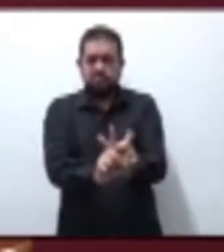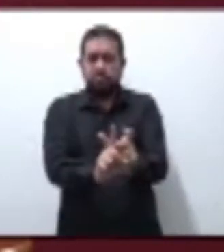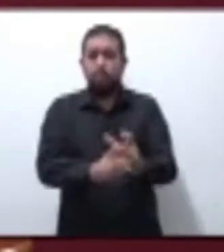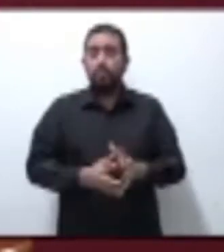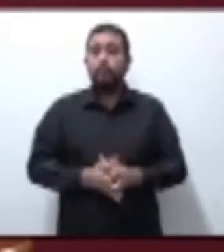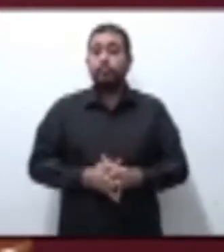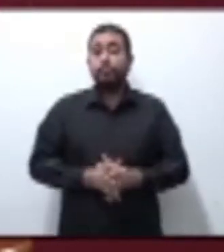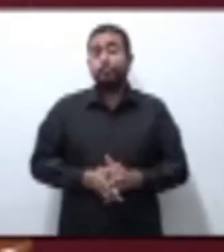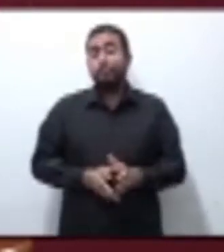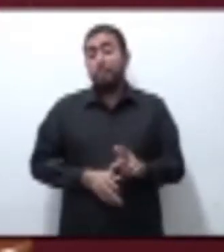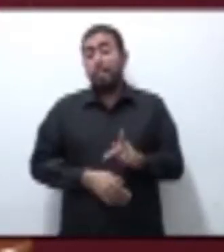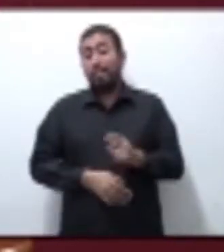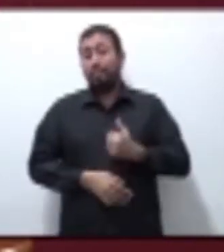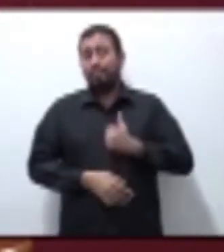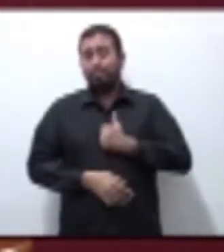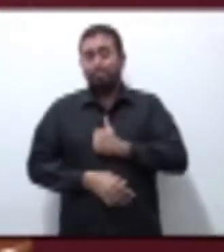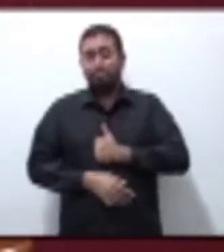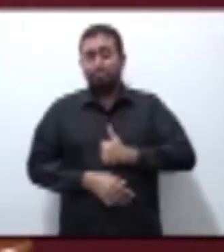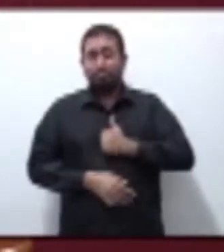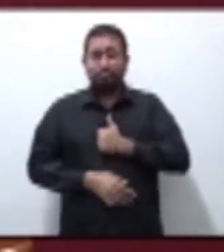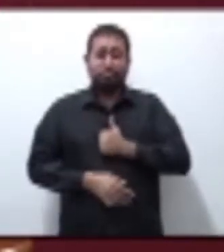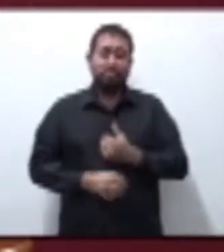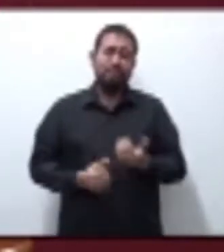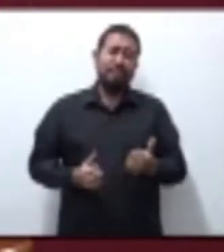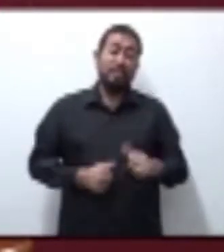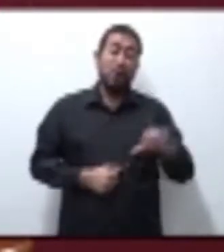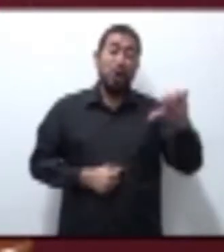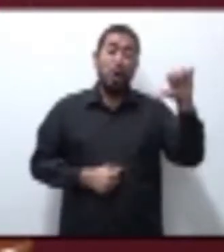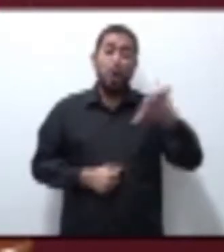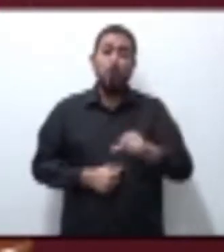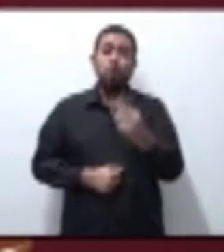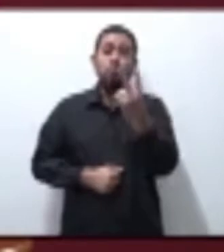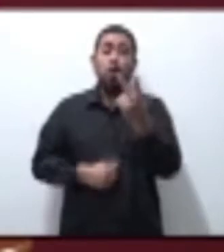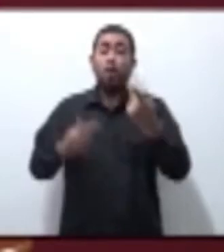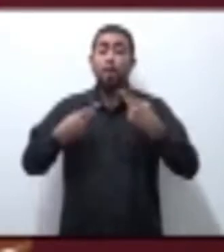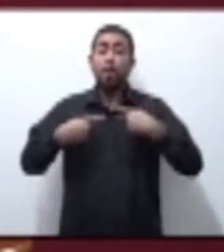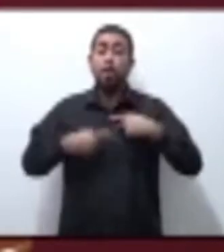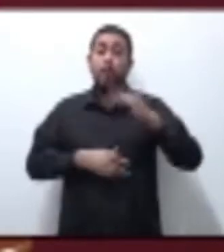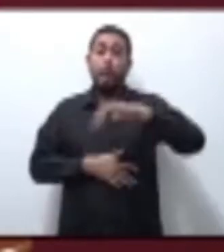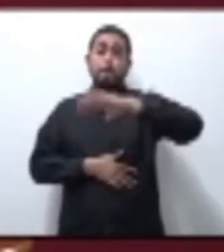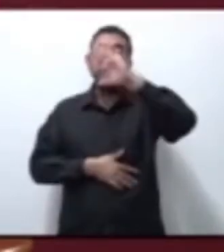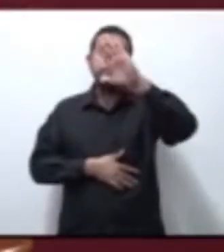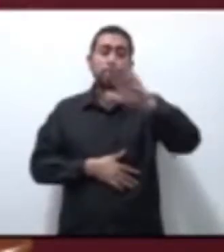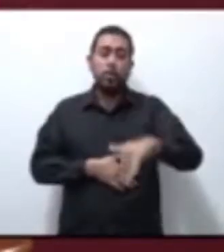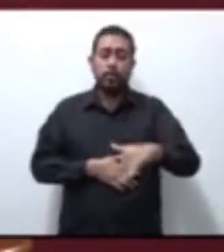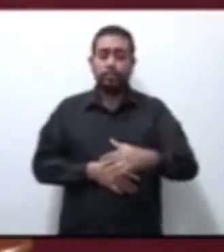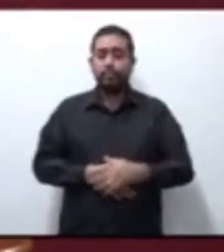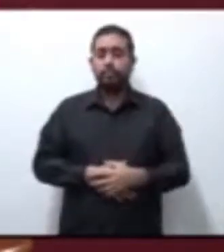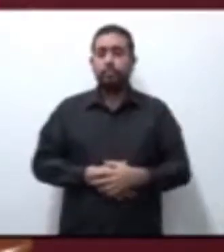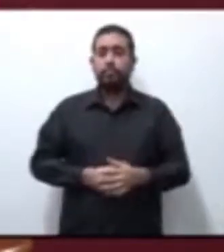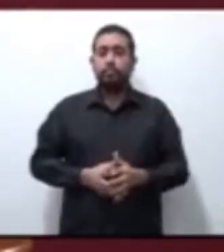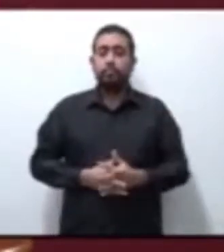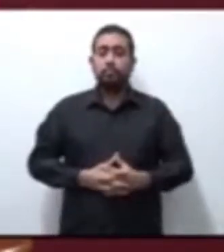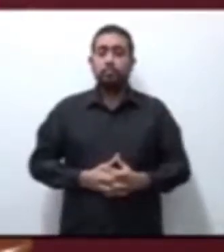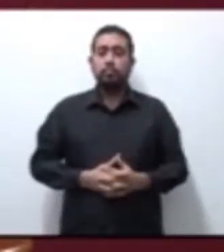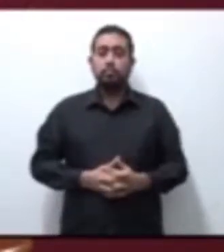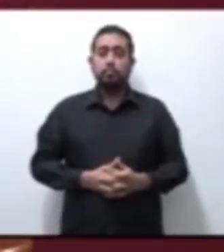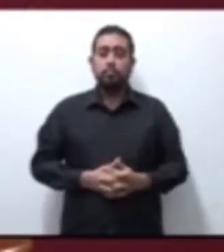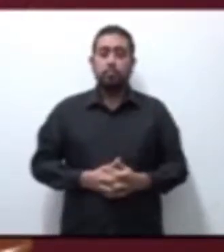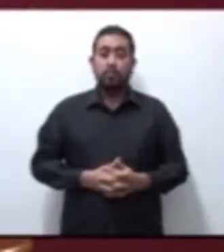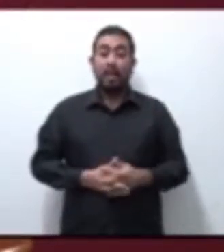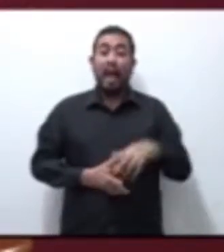Lamentablemente, hoy hubo dos decesos. Ambos de